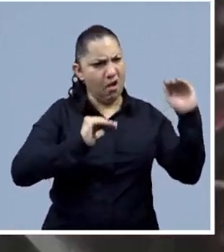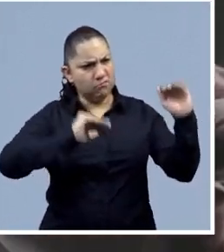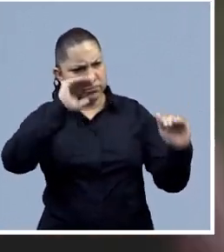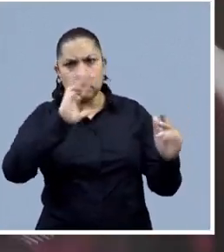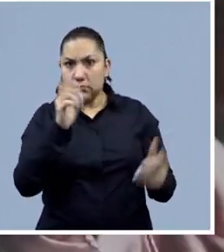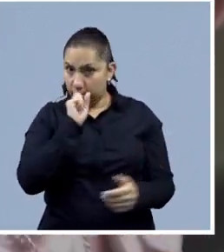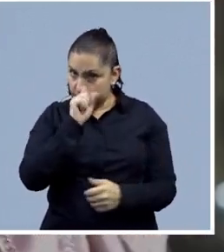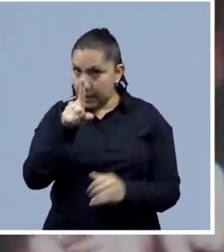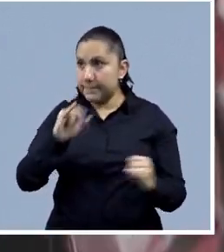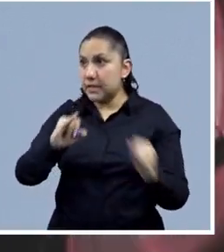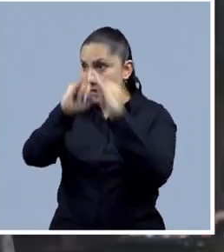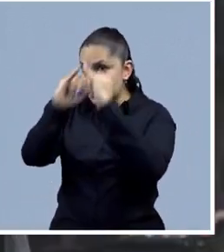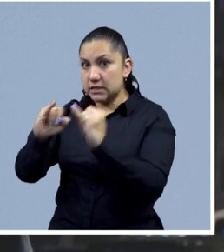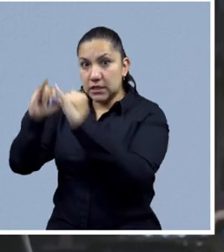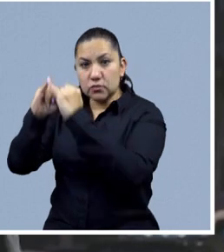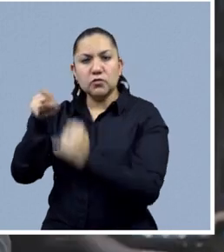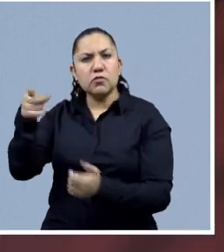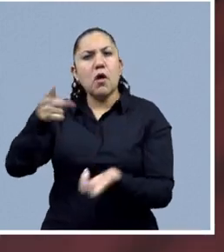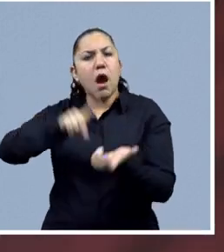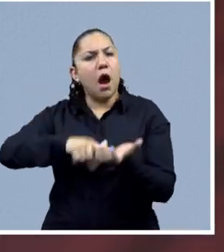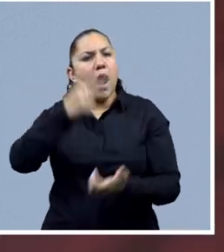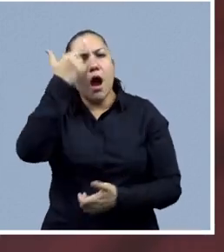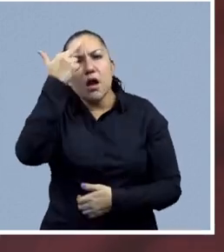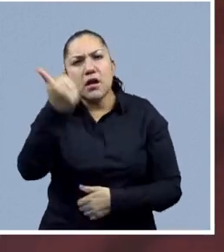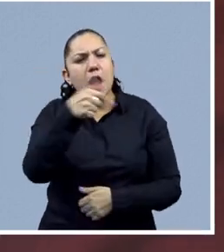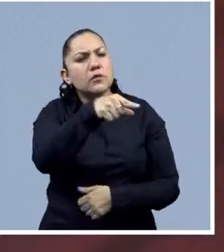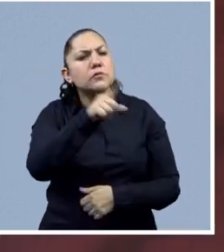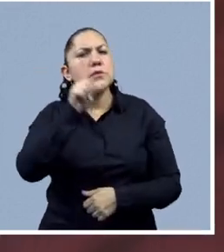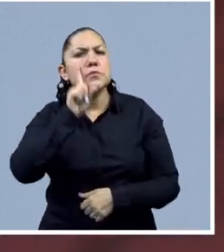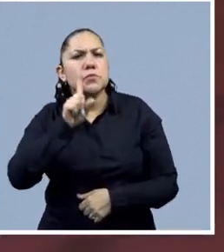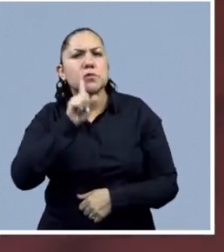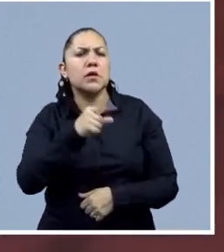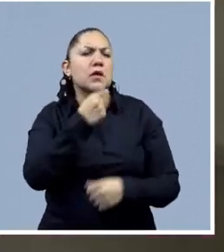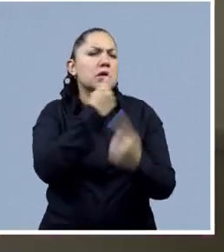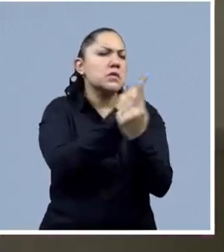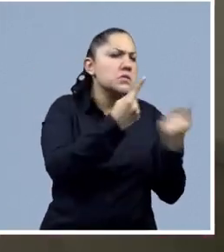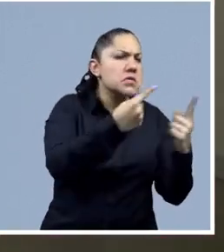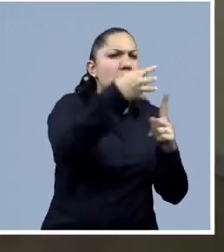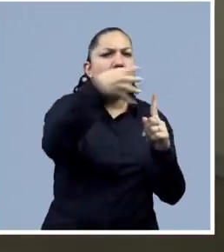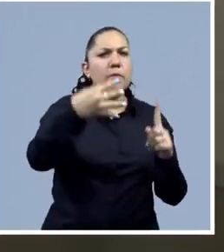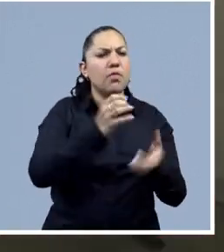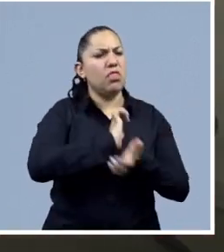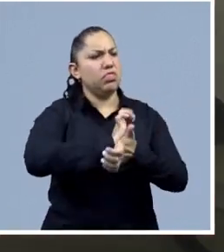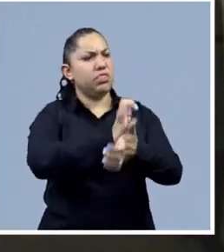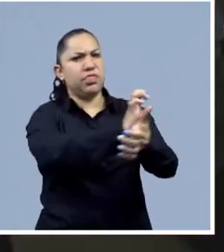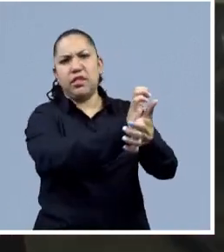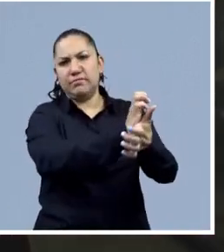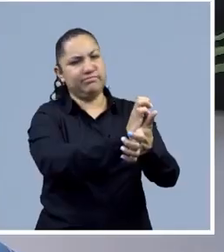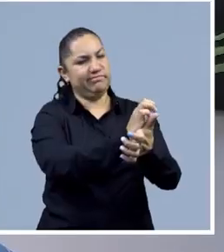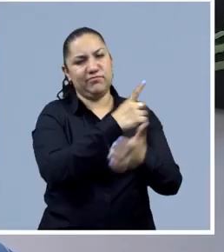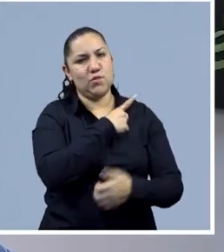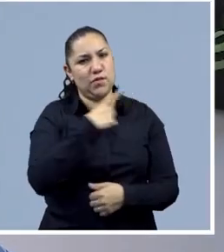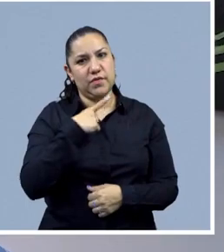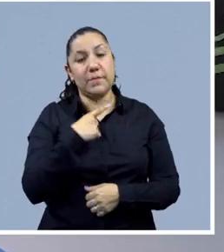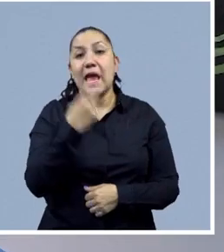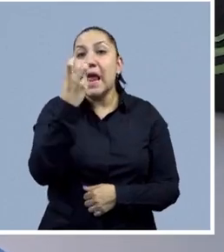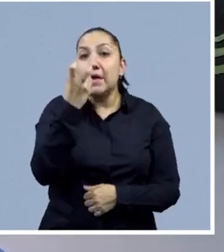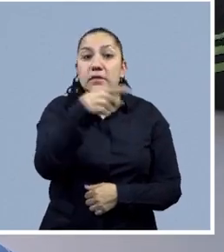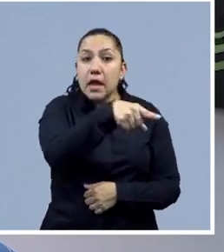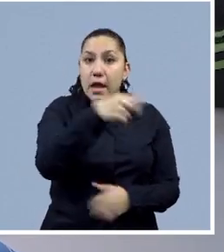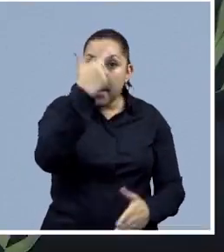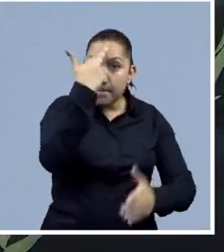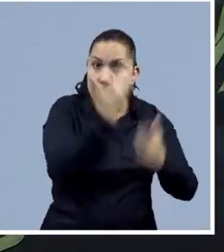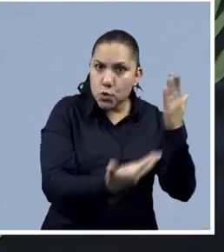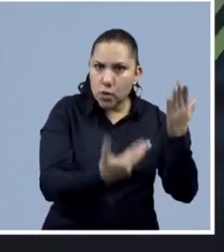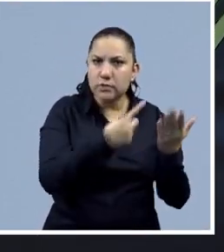instituciones que discriminan por motivos de género, impulsar el acceso a la educación que contribuya en la prevención, además de garantizar la atención